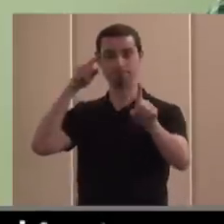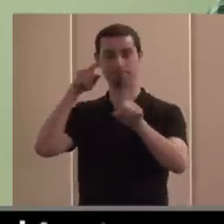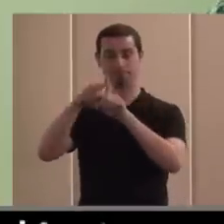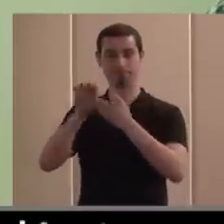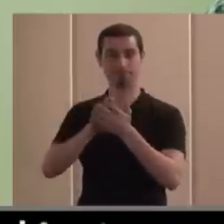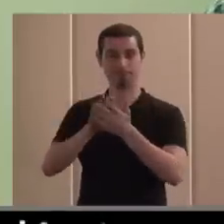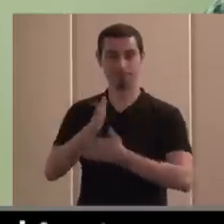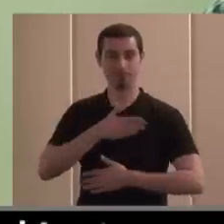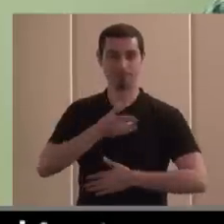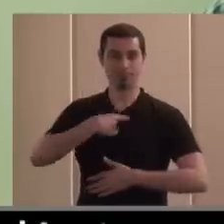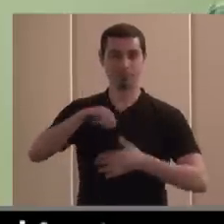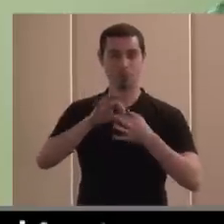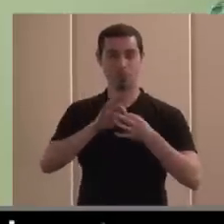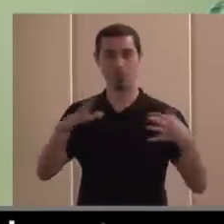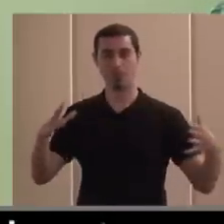servicios